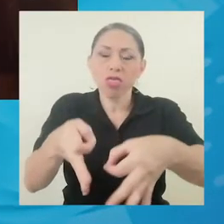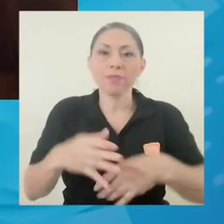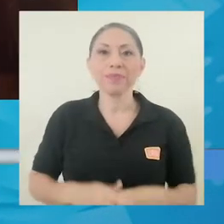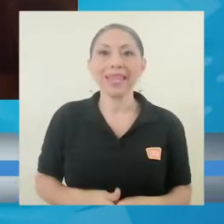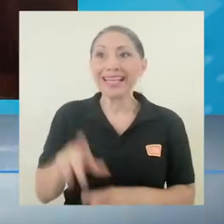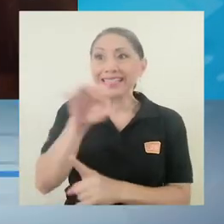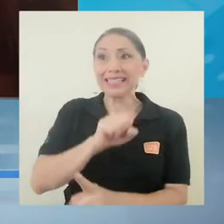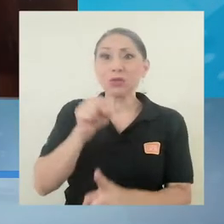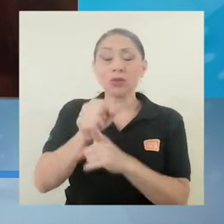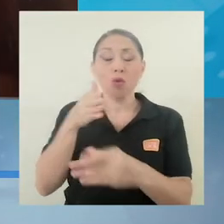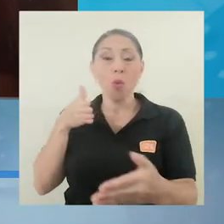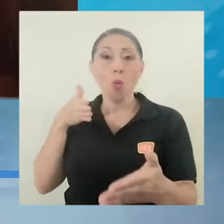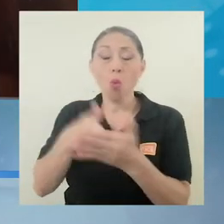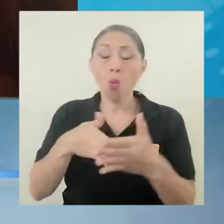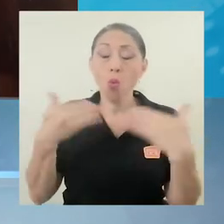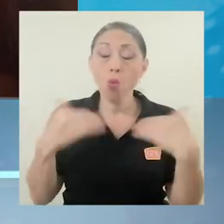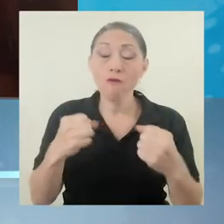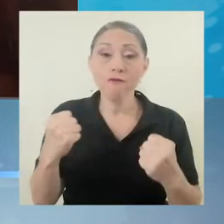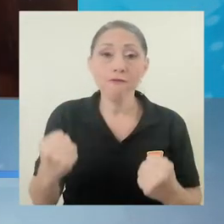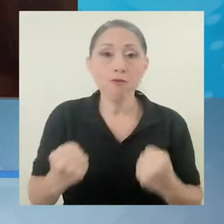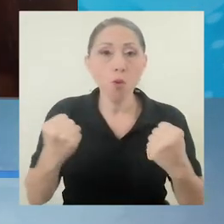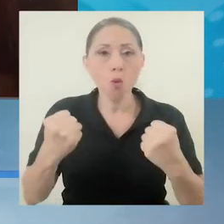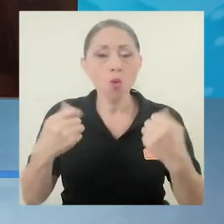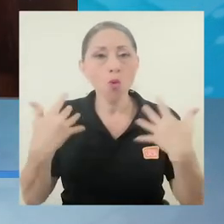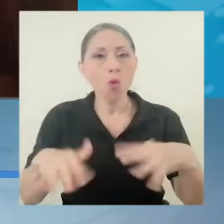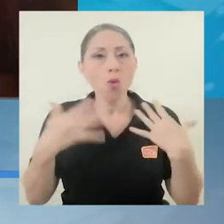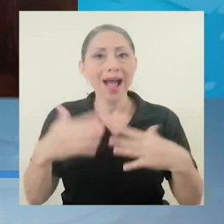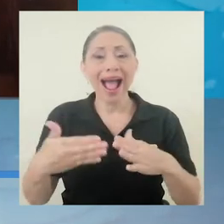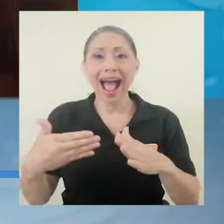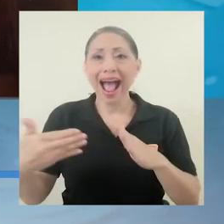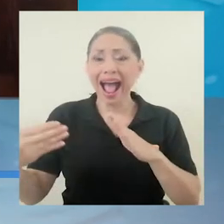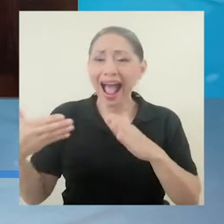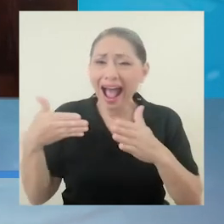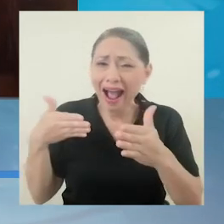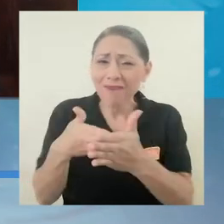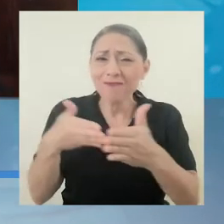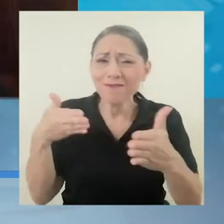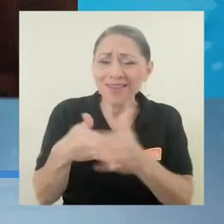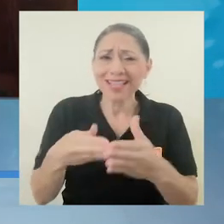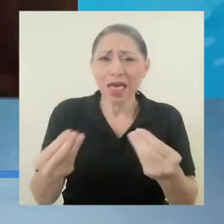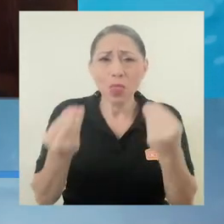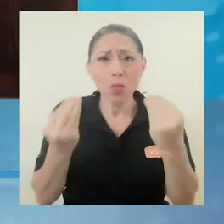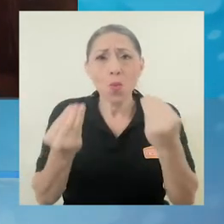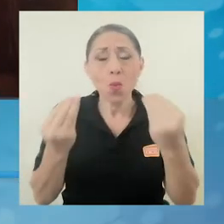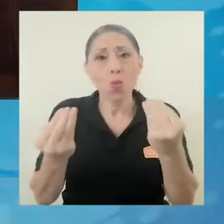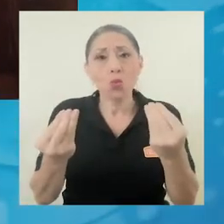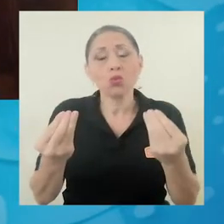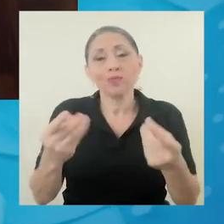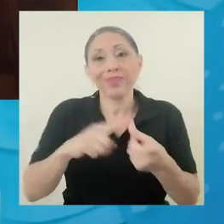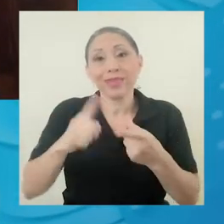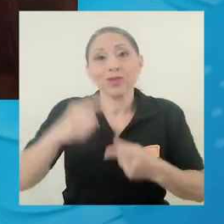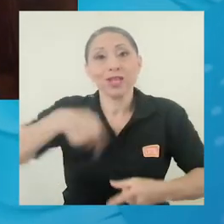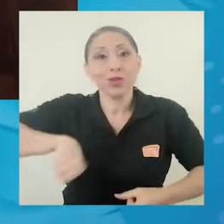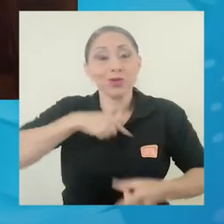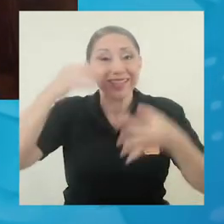es dramática totalmente, la afectación es total, tanto así que hemos decidido pasar la